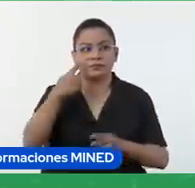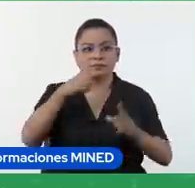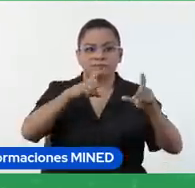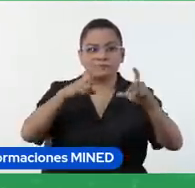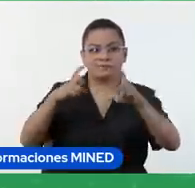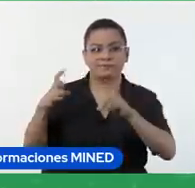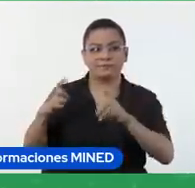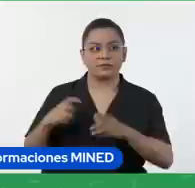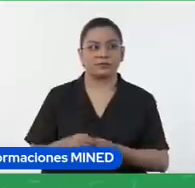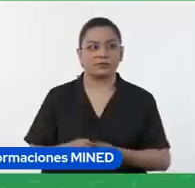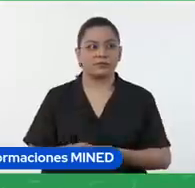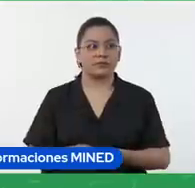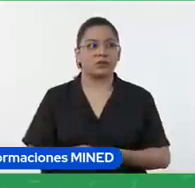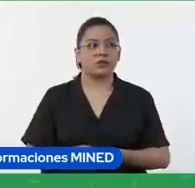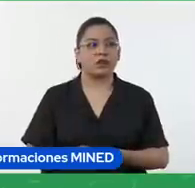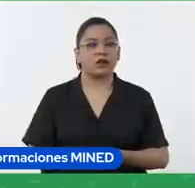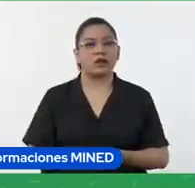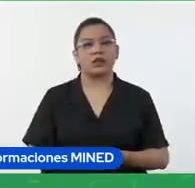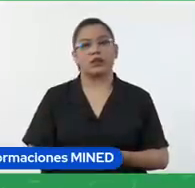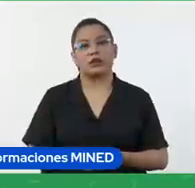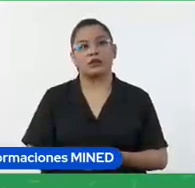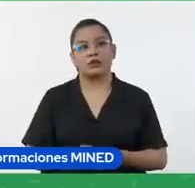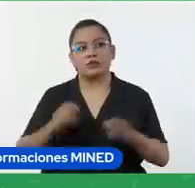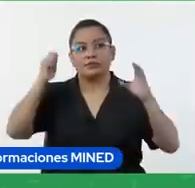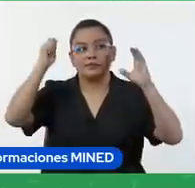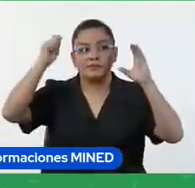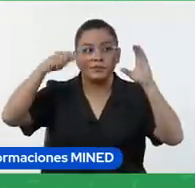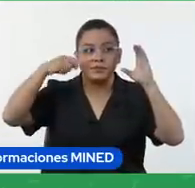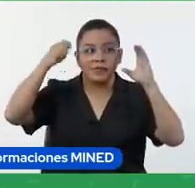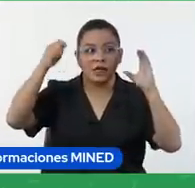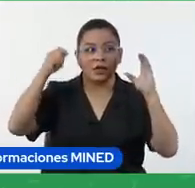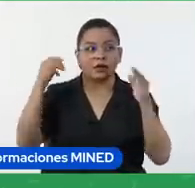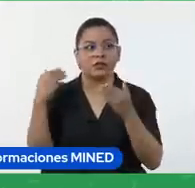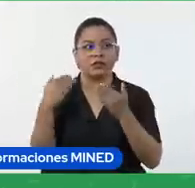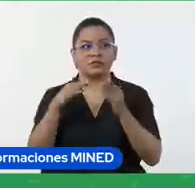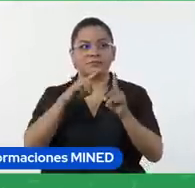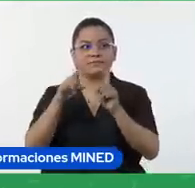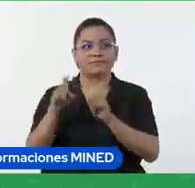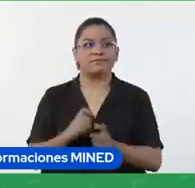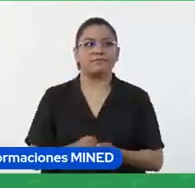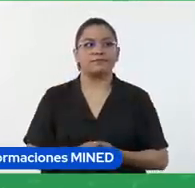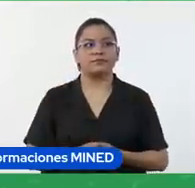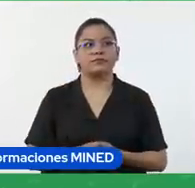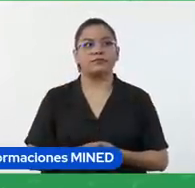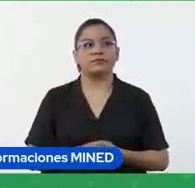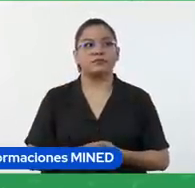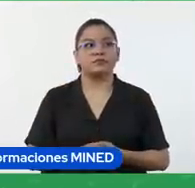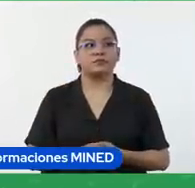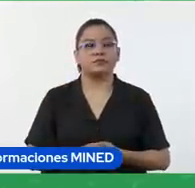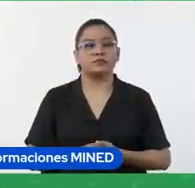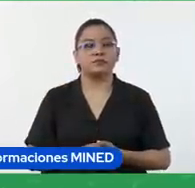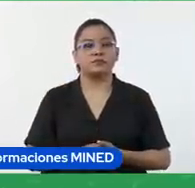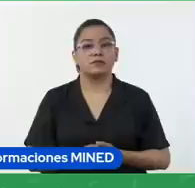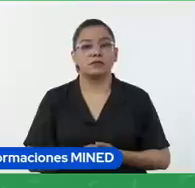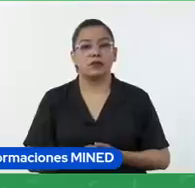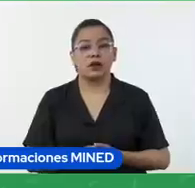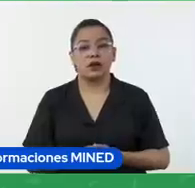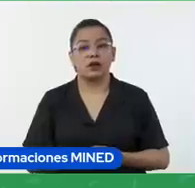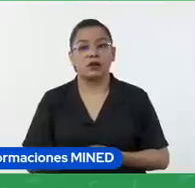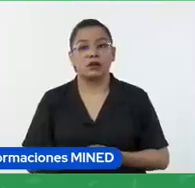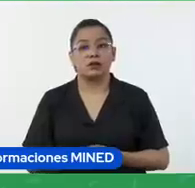videos hacer múltiples tipos de preguntas y recibir los resultados de forma